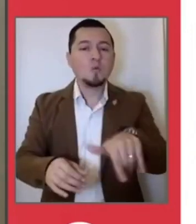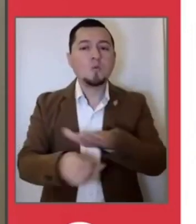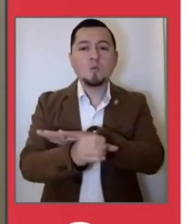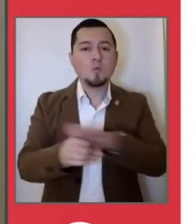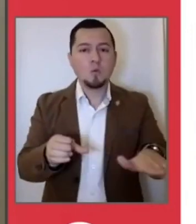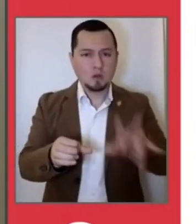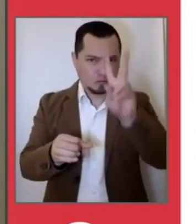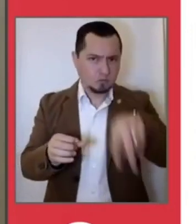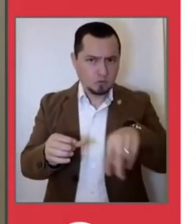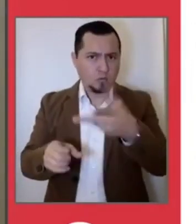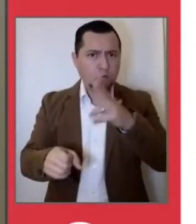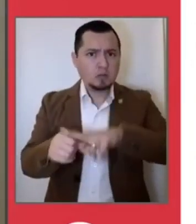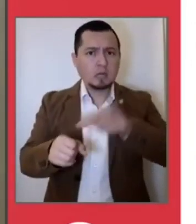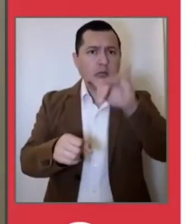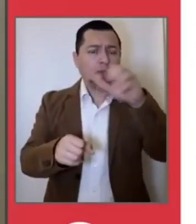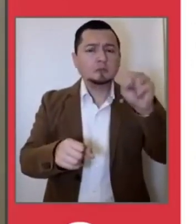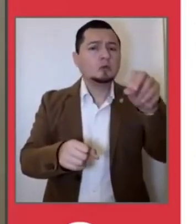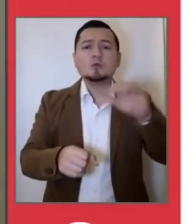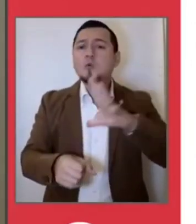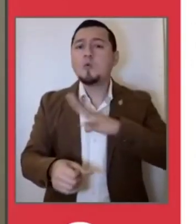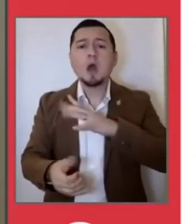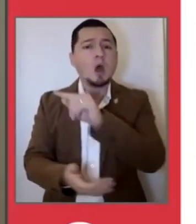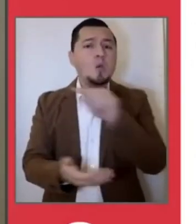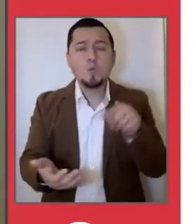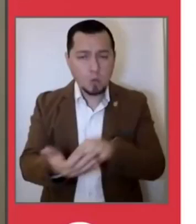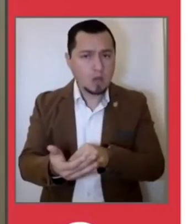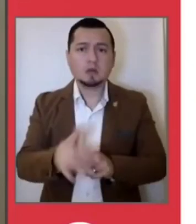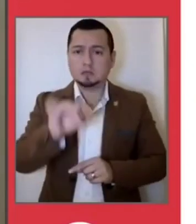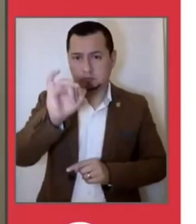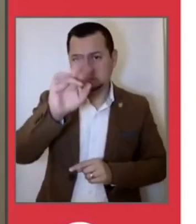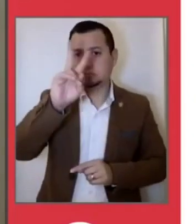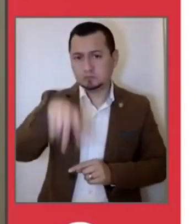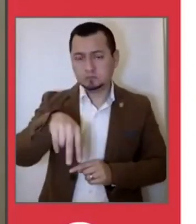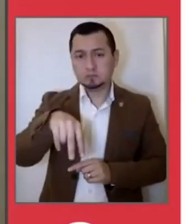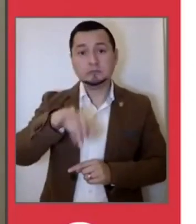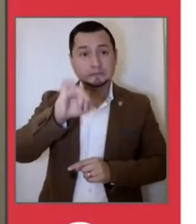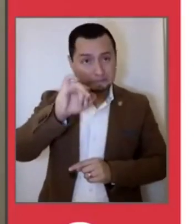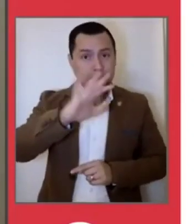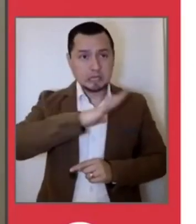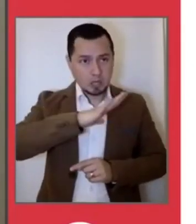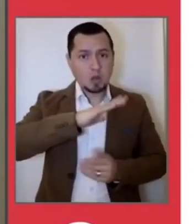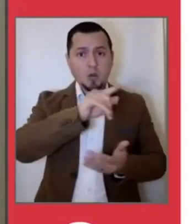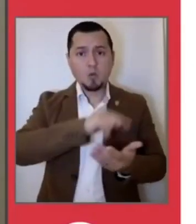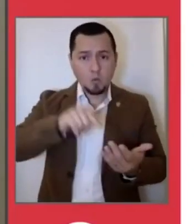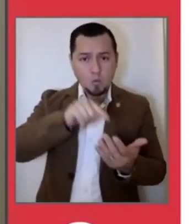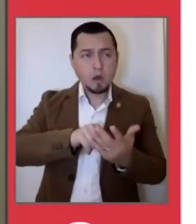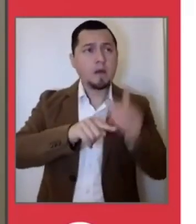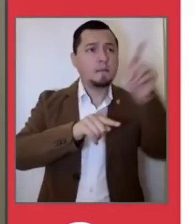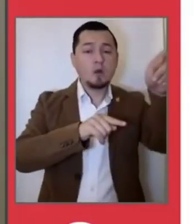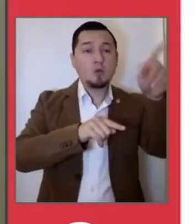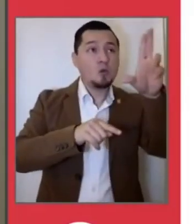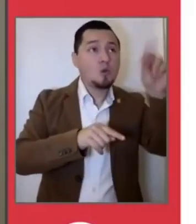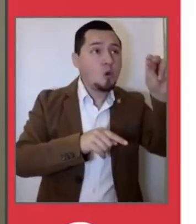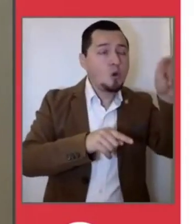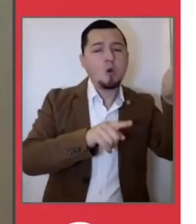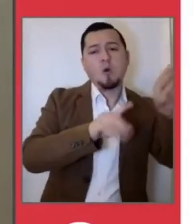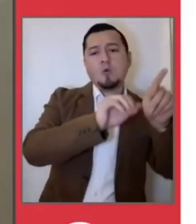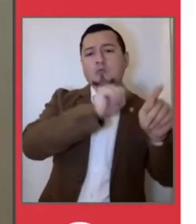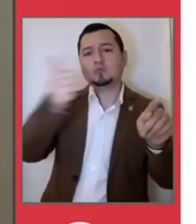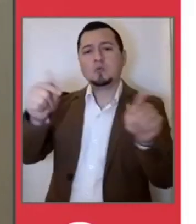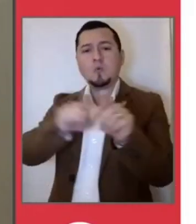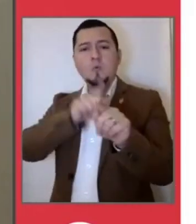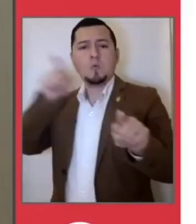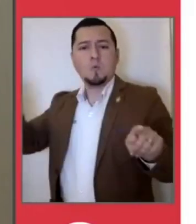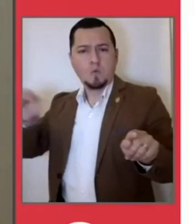generar información diciendo, ya no hay lugar en los hospitales de la ciudad. No, si hay lugar, están distribuidos los espacios de esta manera.